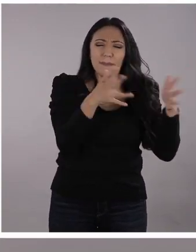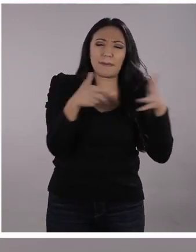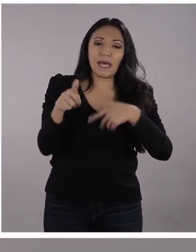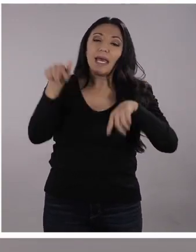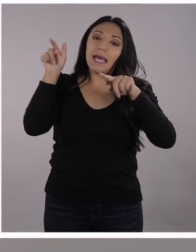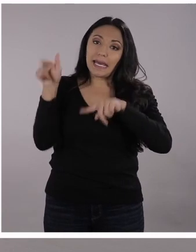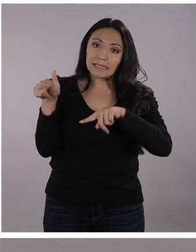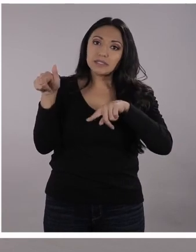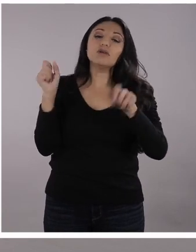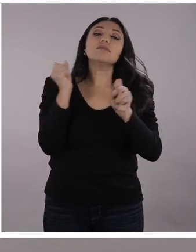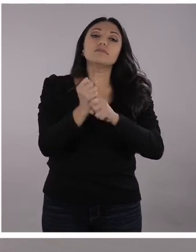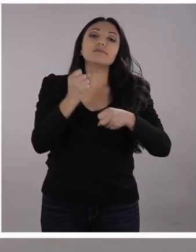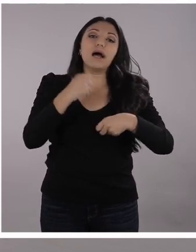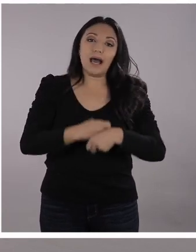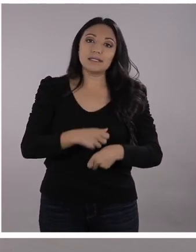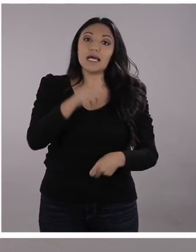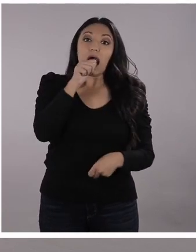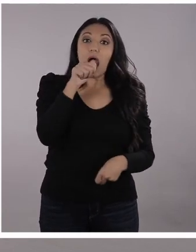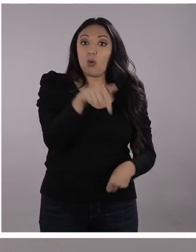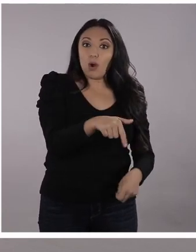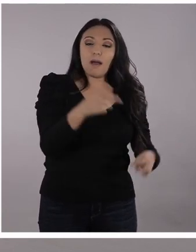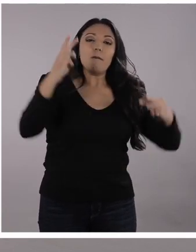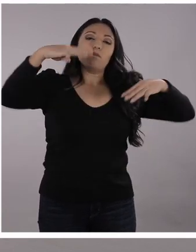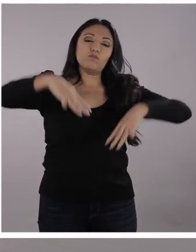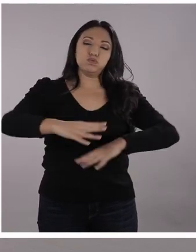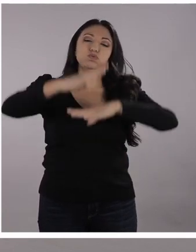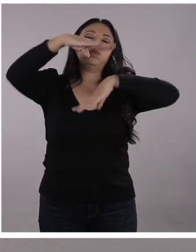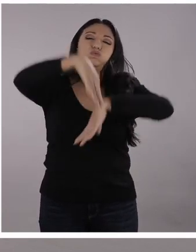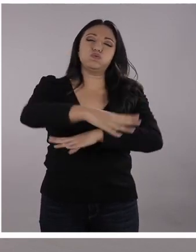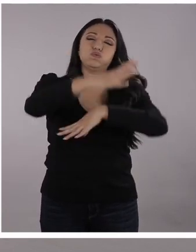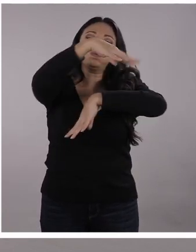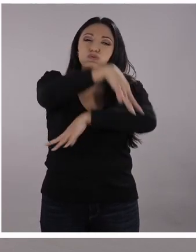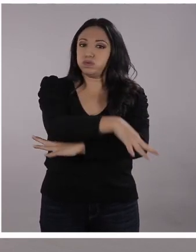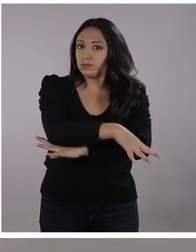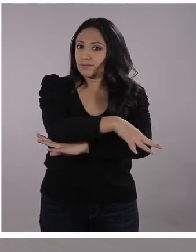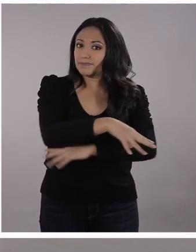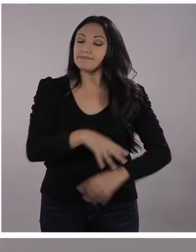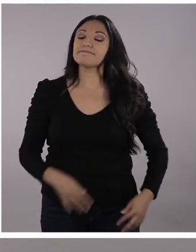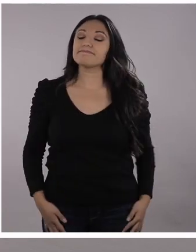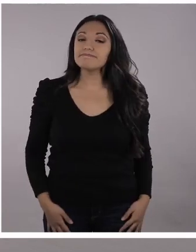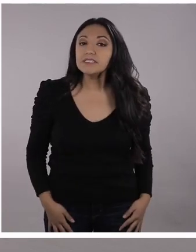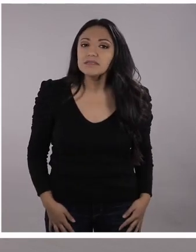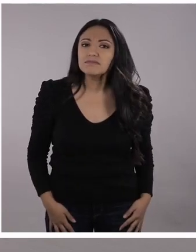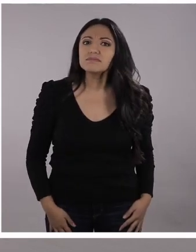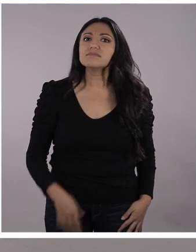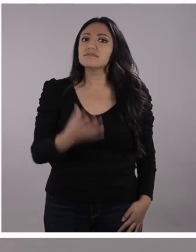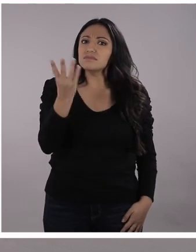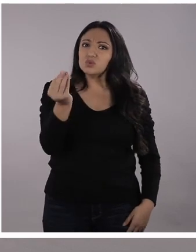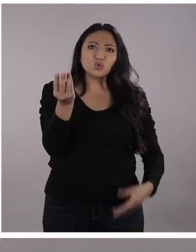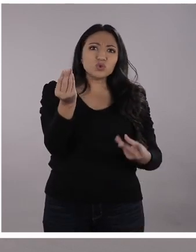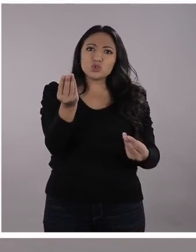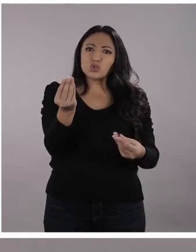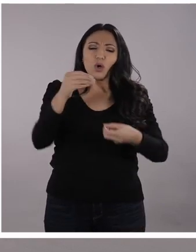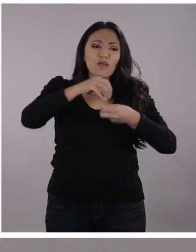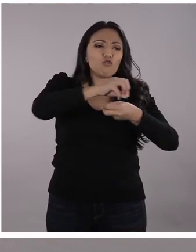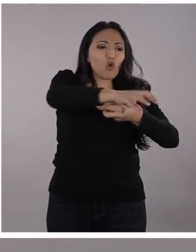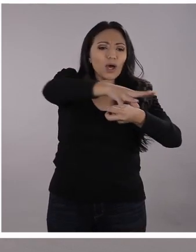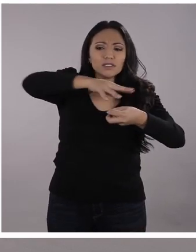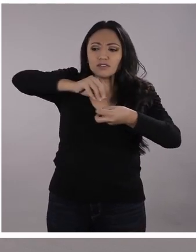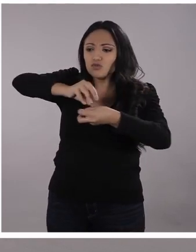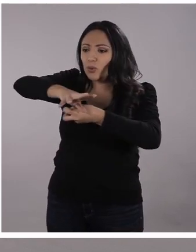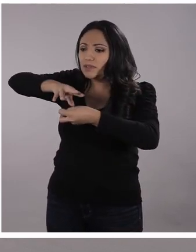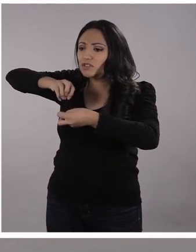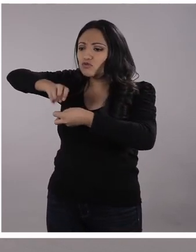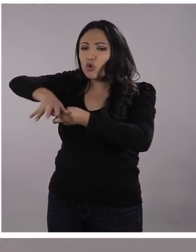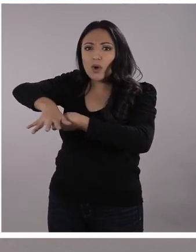y generan movimiento. Imagínese usted todos los efectos que tienen estas